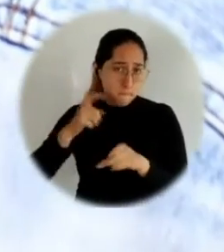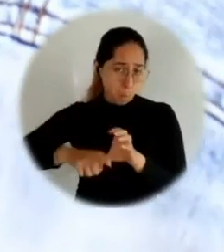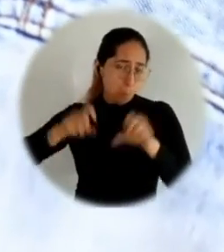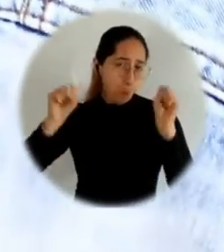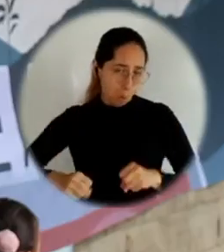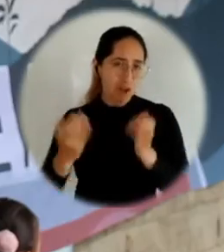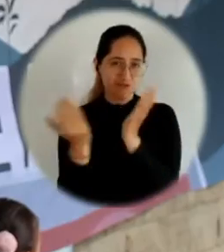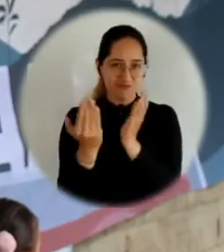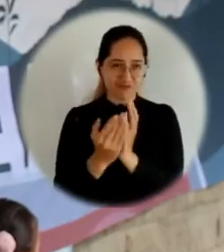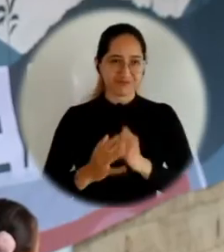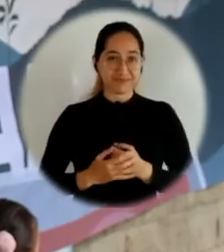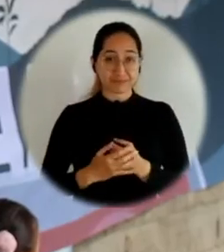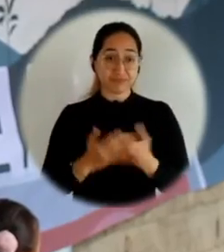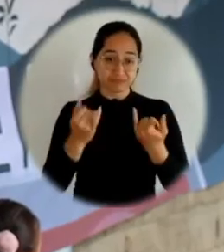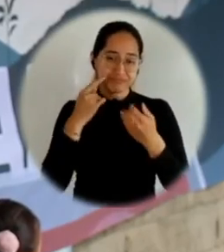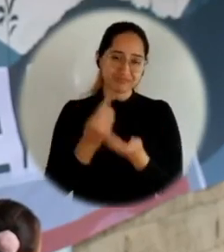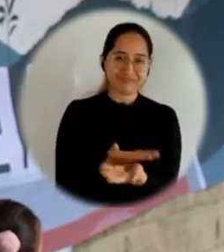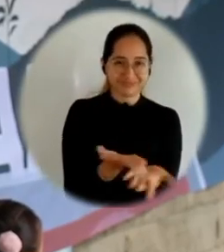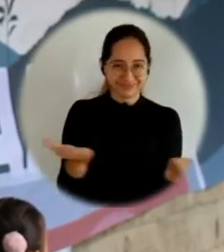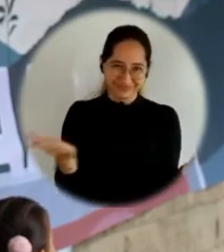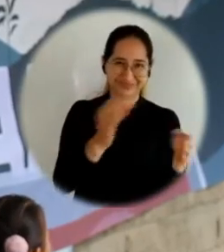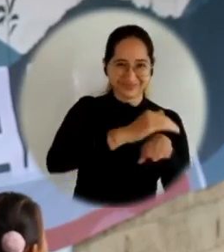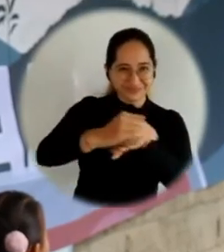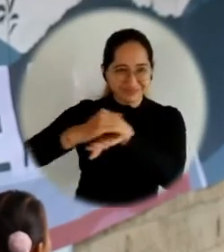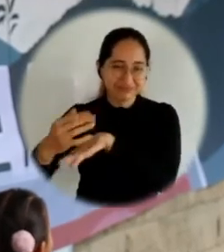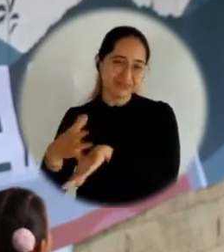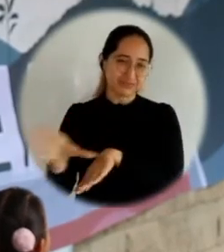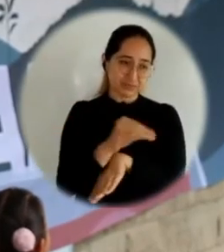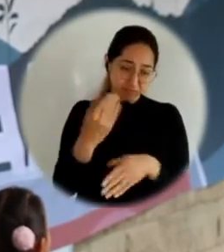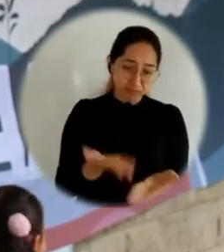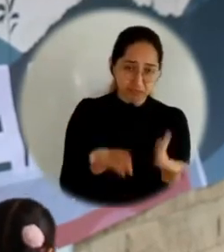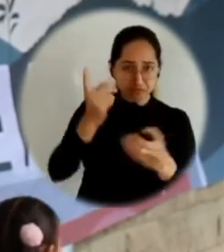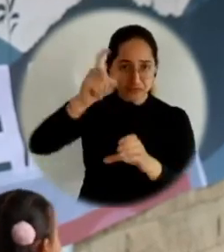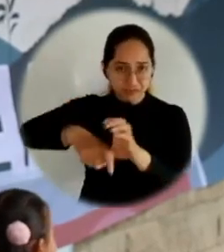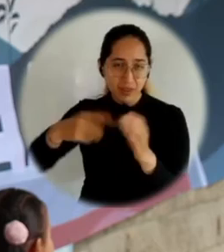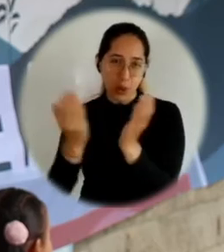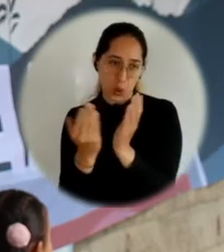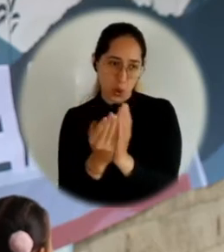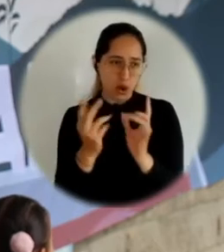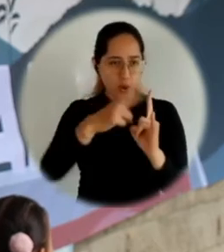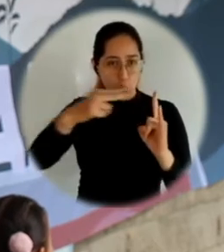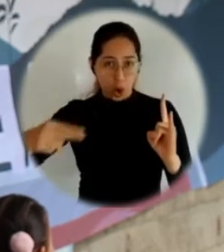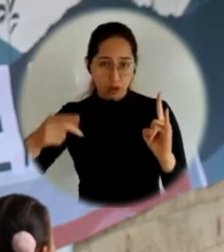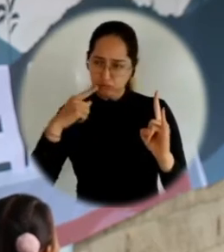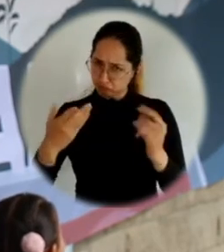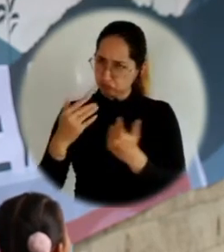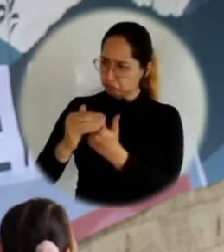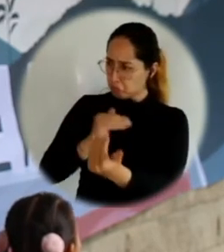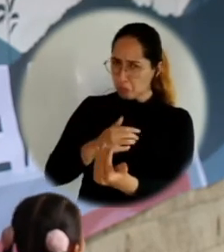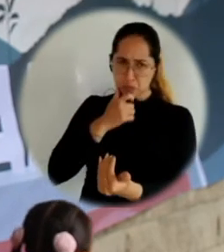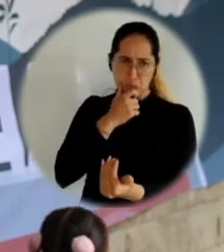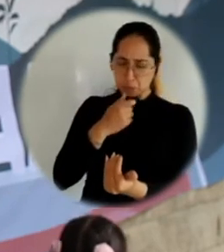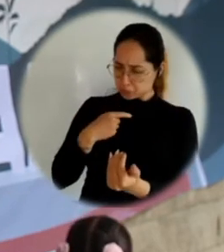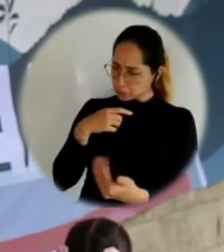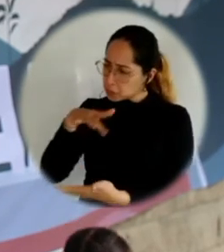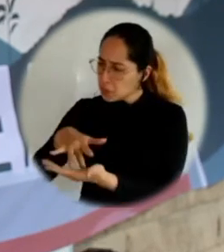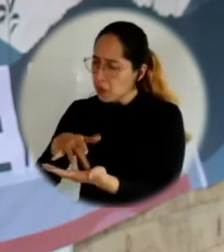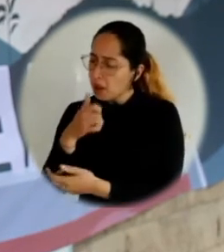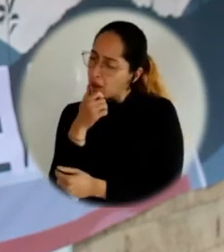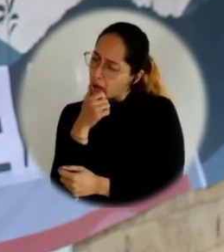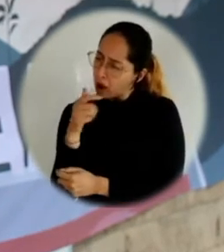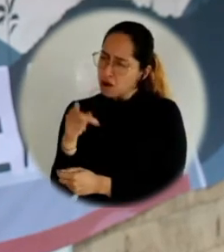Llegué aquí a la institución donde se llegó a la invitación al programa de la Universidad del Magdalena, me acerqué a la mesa